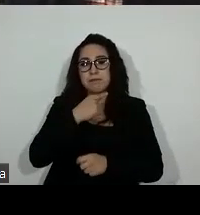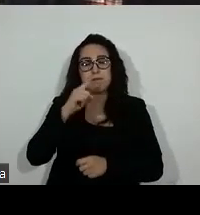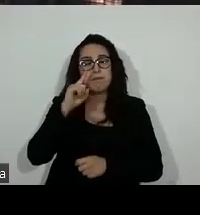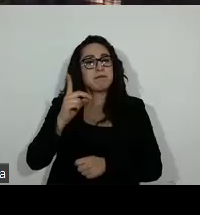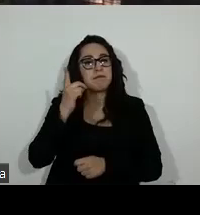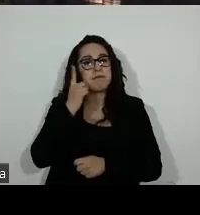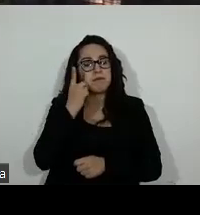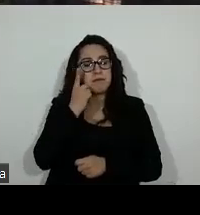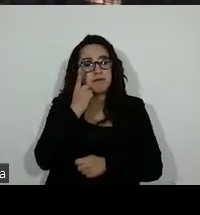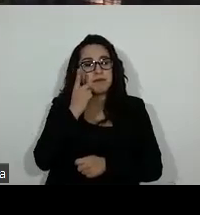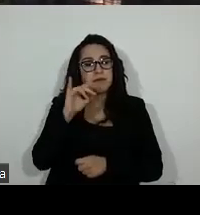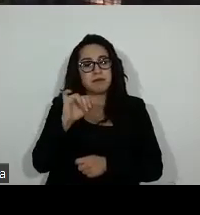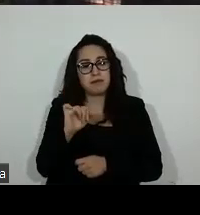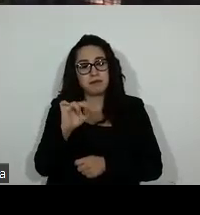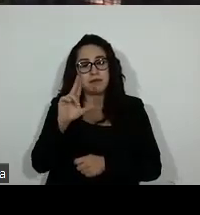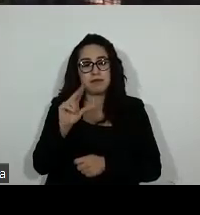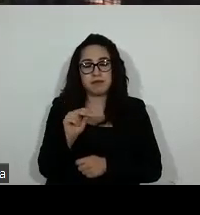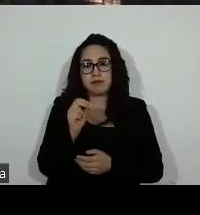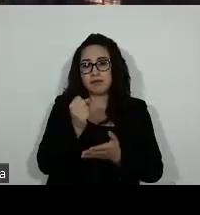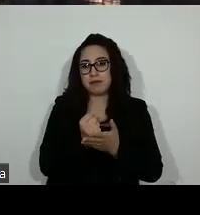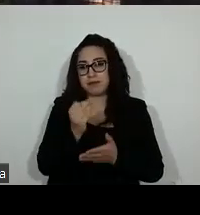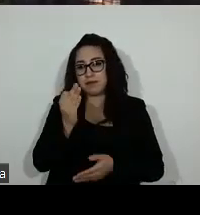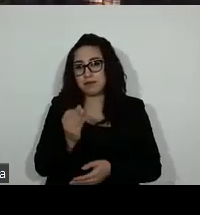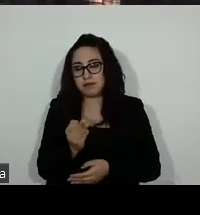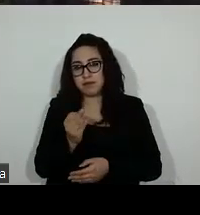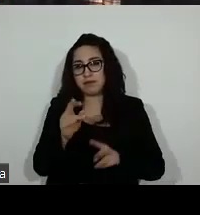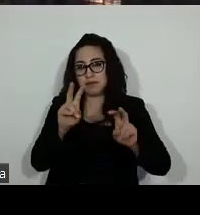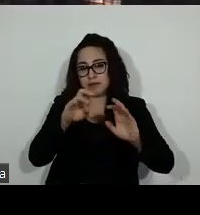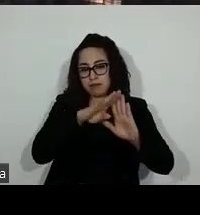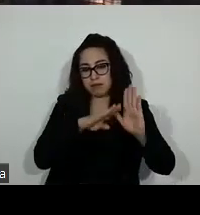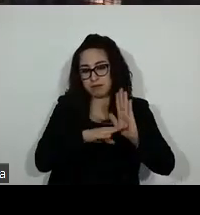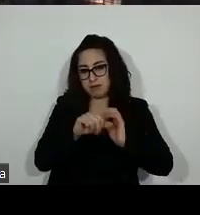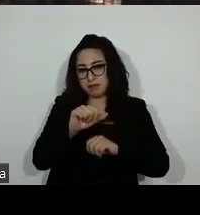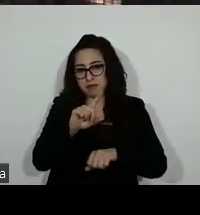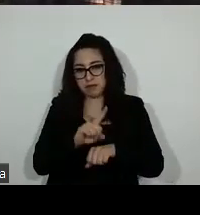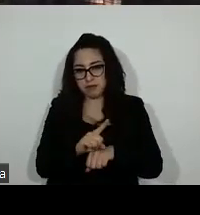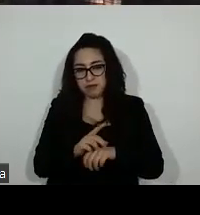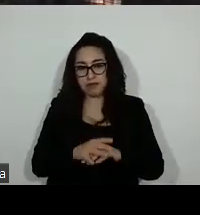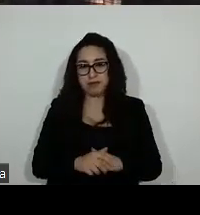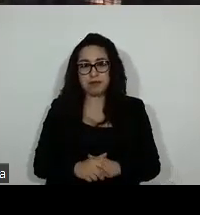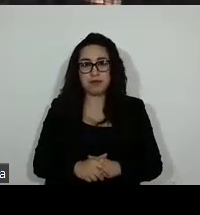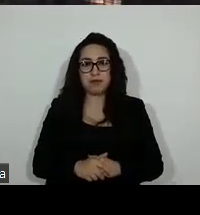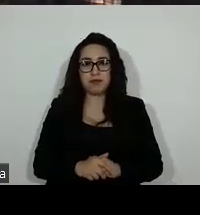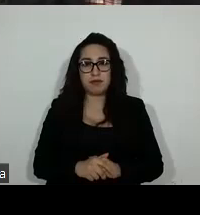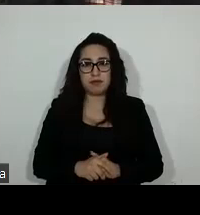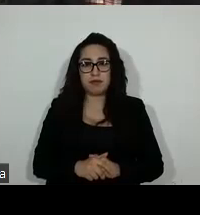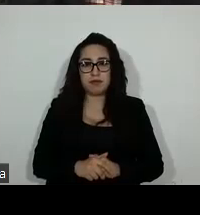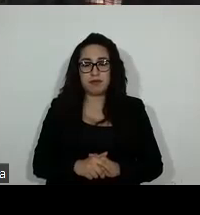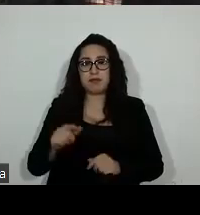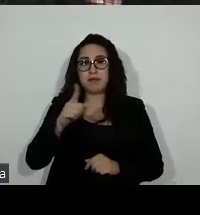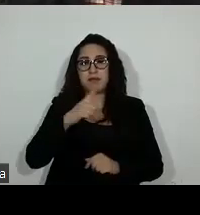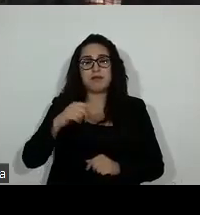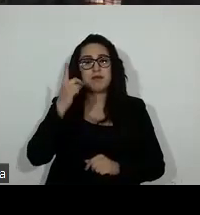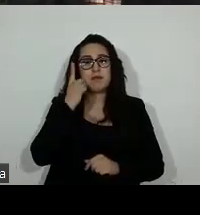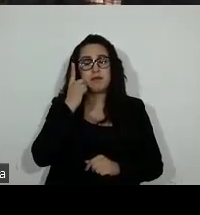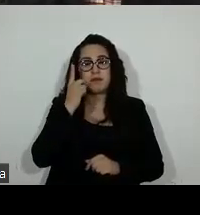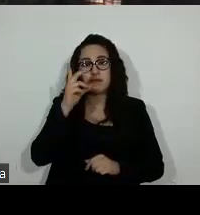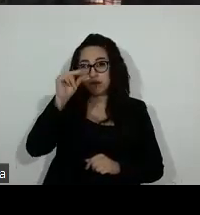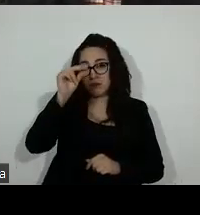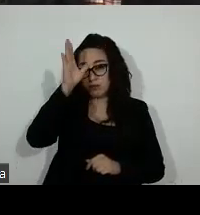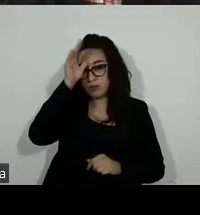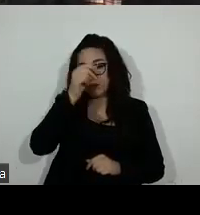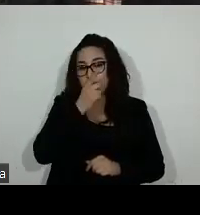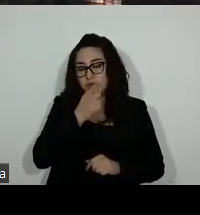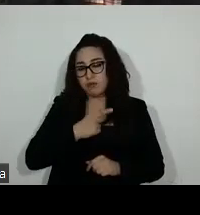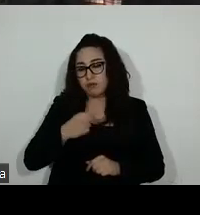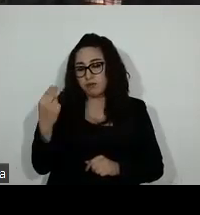económica si es de aprobarse el orden del día. Por lo que por los que quienes estén por la negativa, sí van a manifestarlo de viva